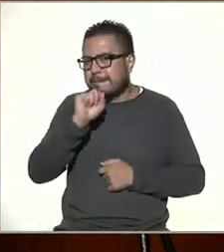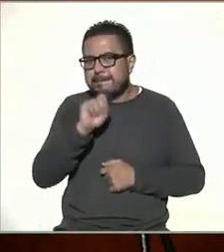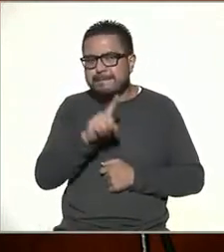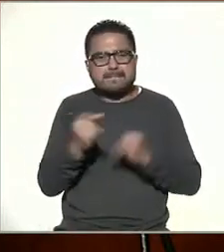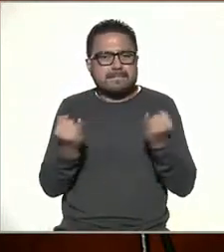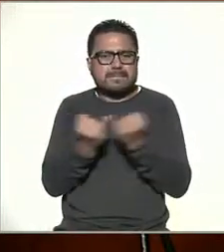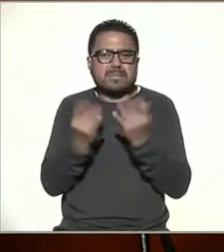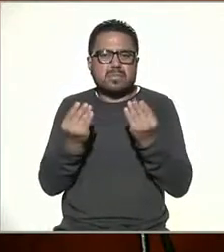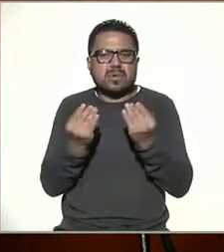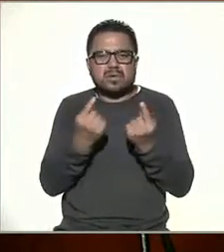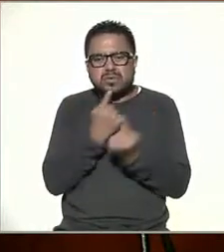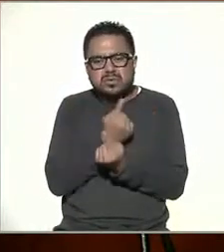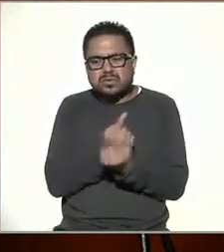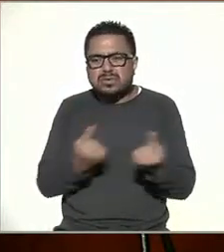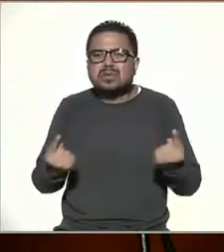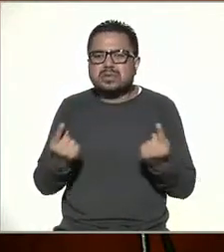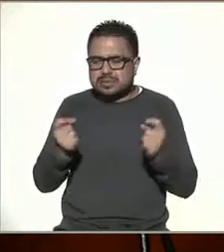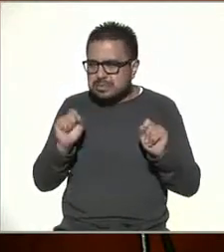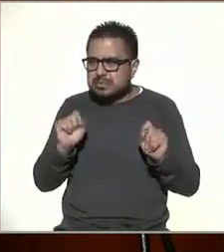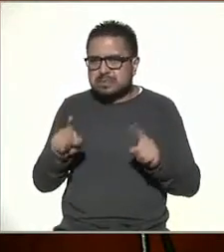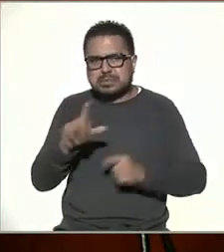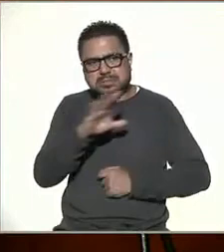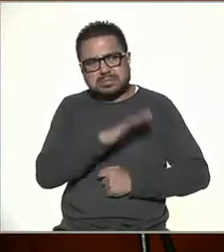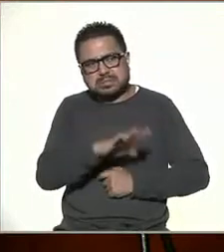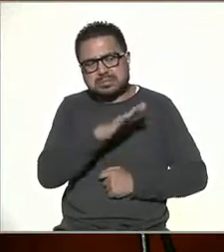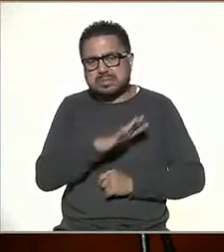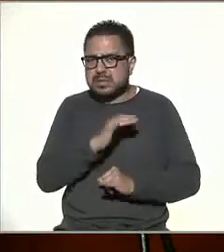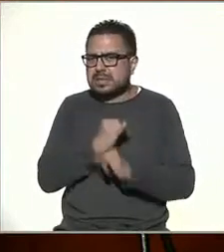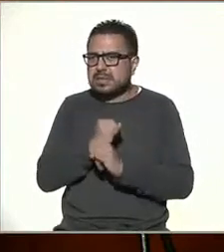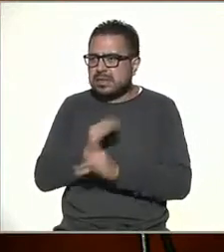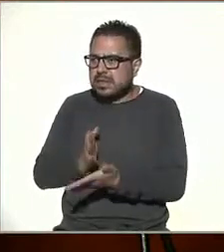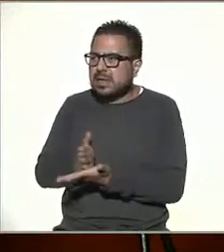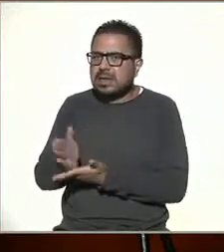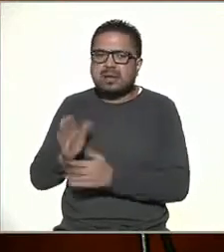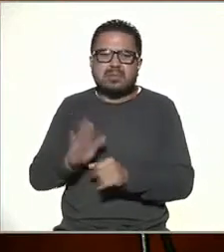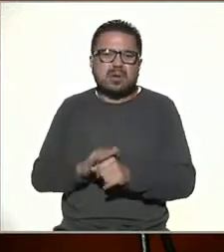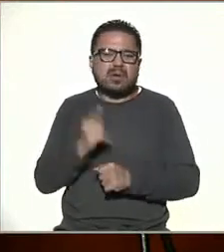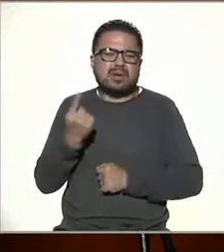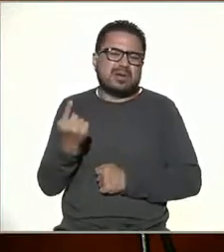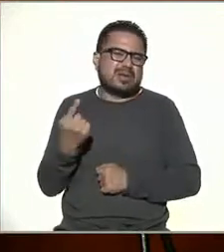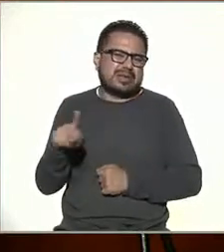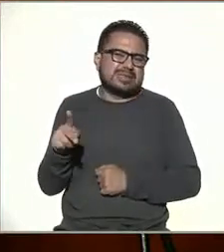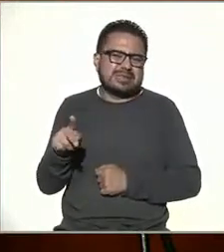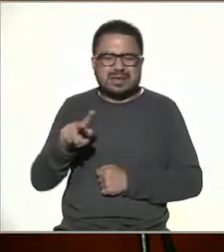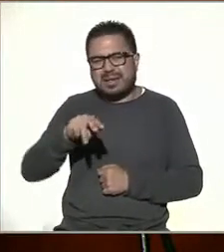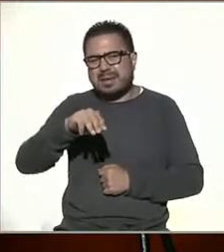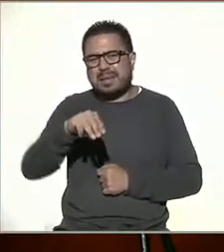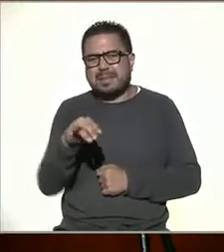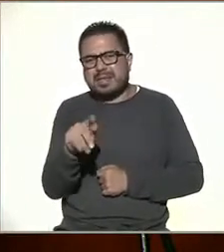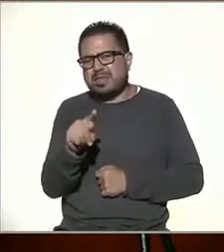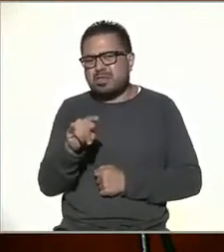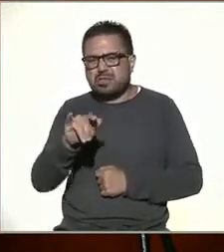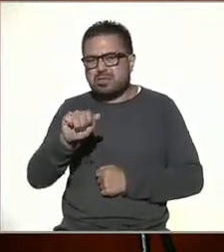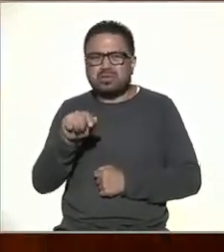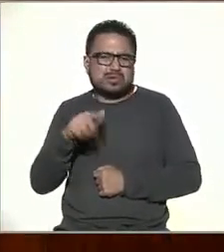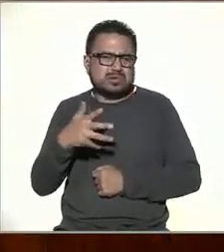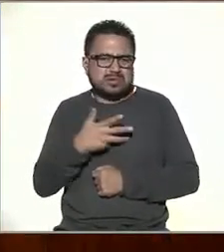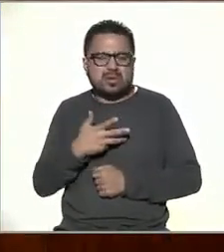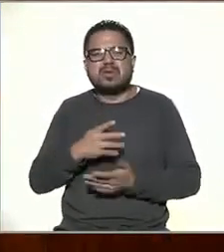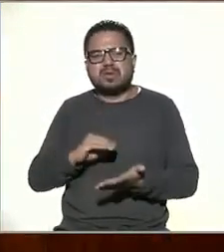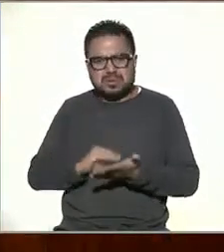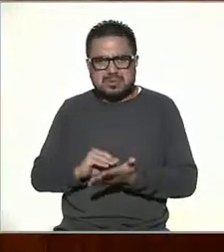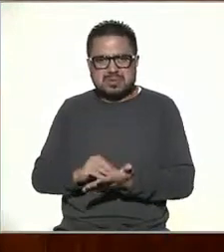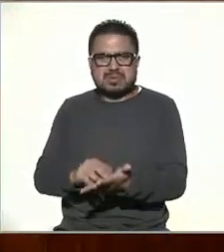niños que también se les negaba el acceso a Internet por estos tabúes o estos mitos que existían o que siguen